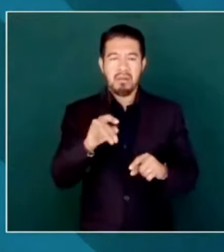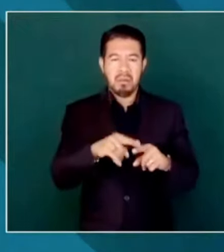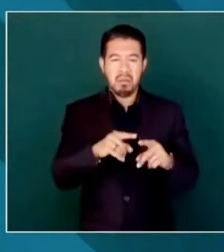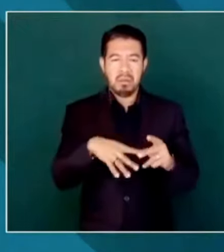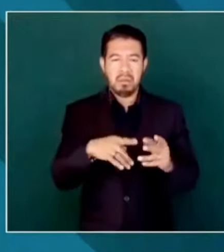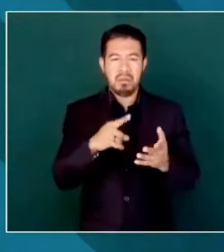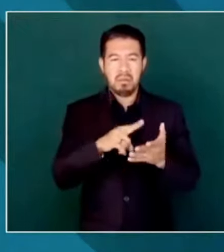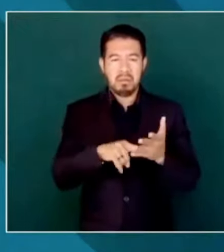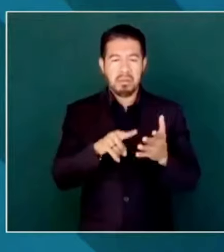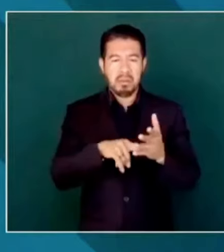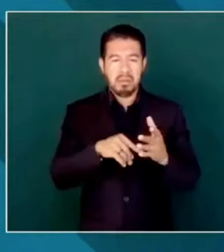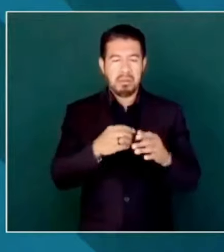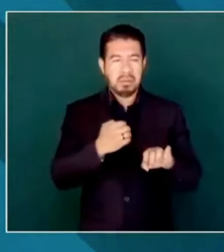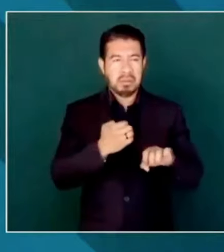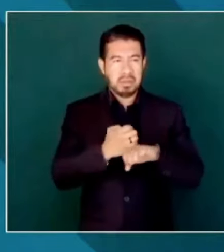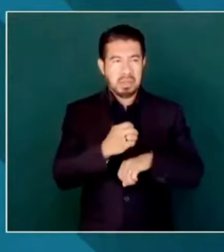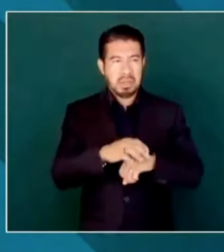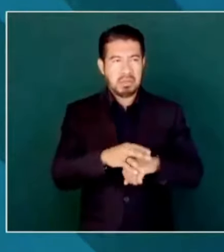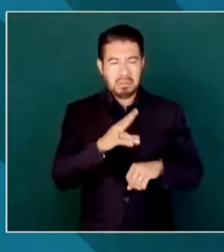violencia.